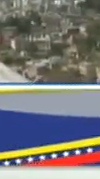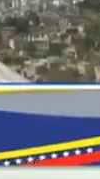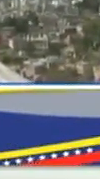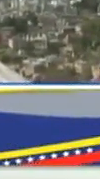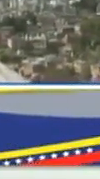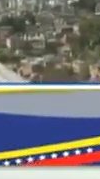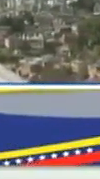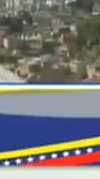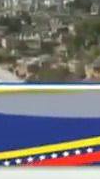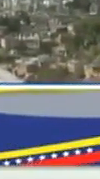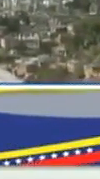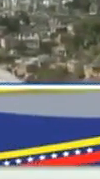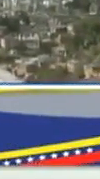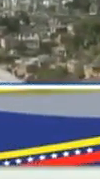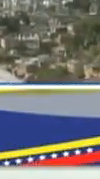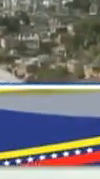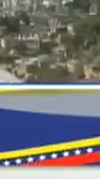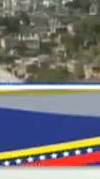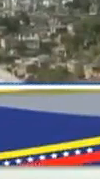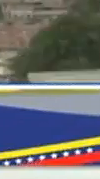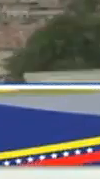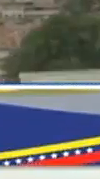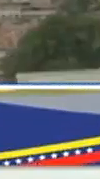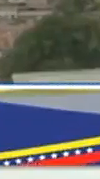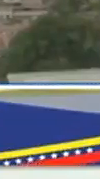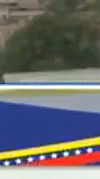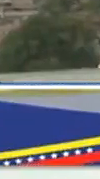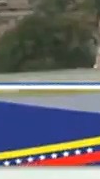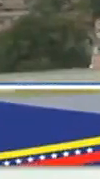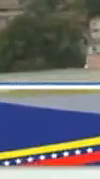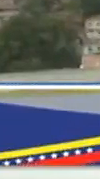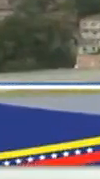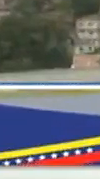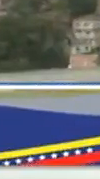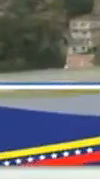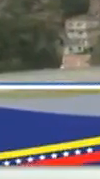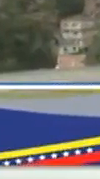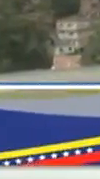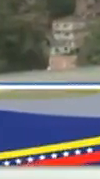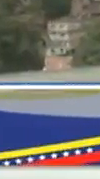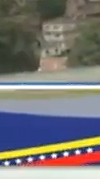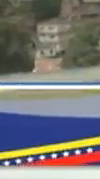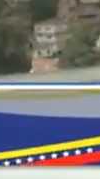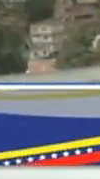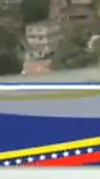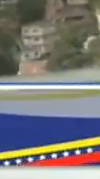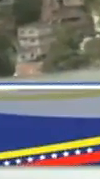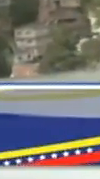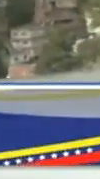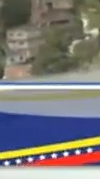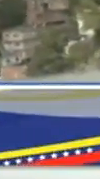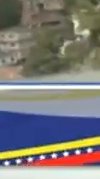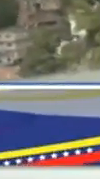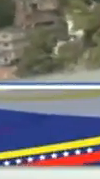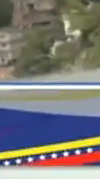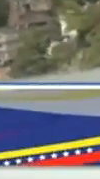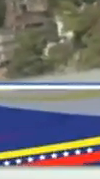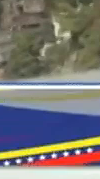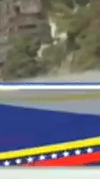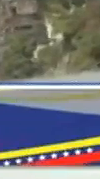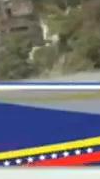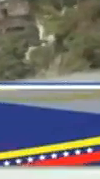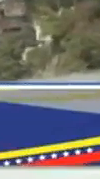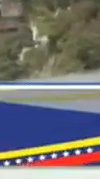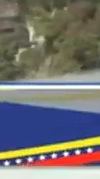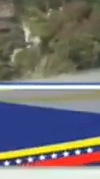Más o menos, ¿verdad? Productivo. Bueno, ovejero, uno debe sentirse orgulloso que le digan ovejero porque